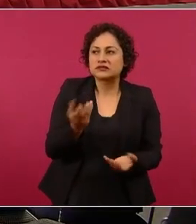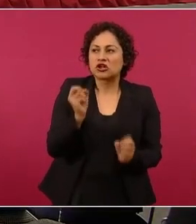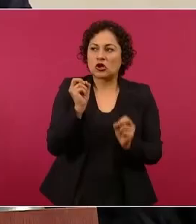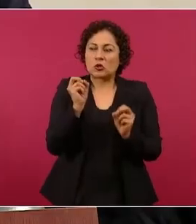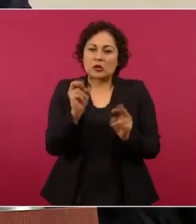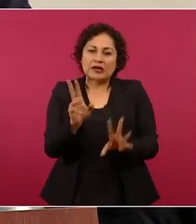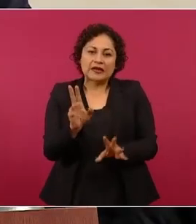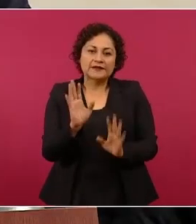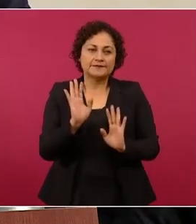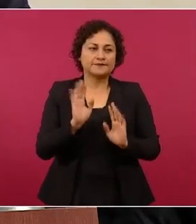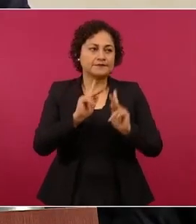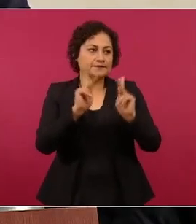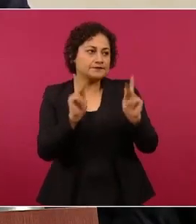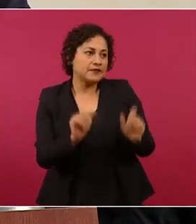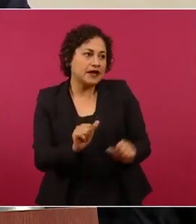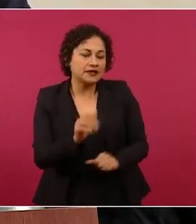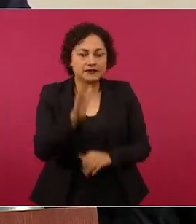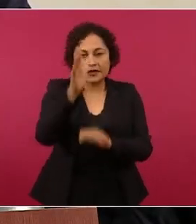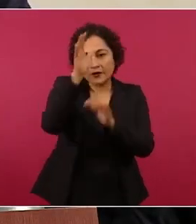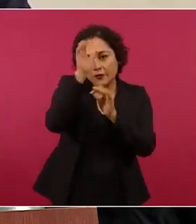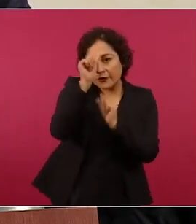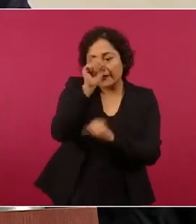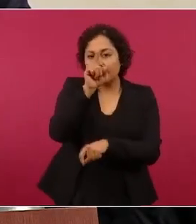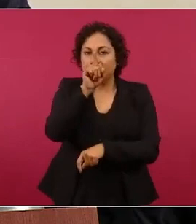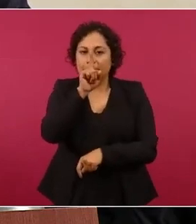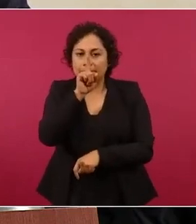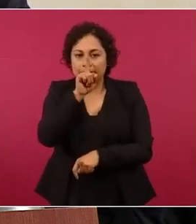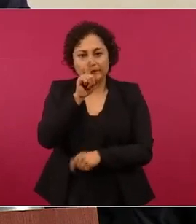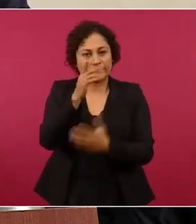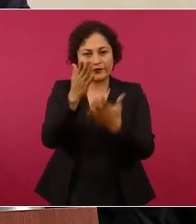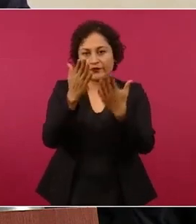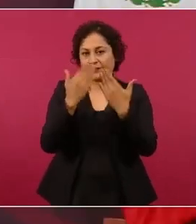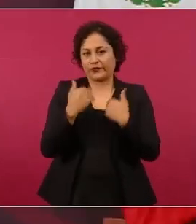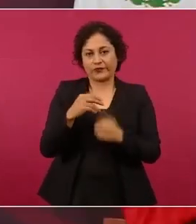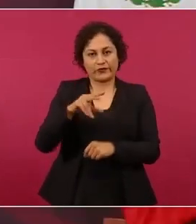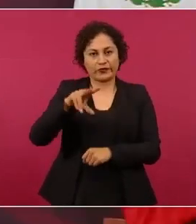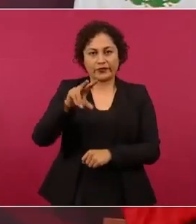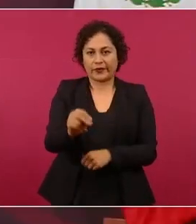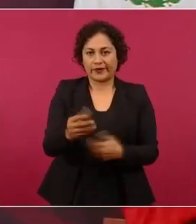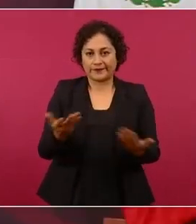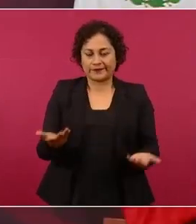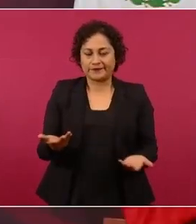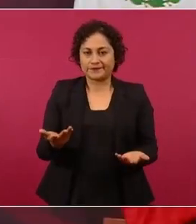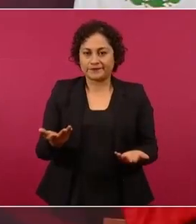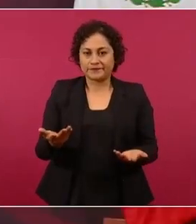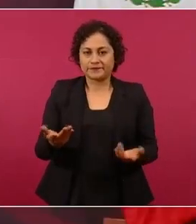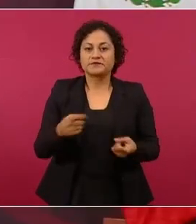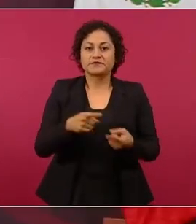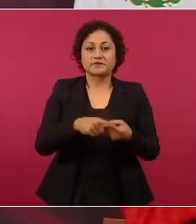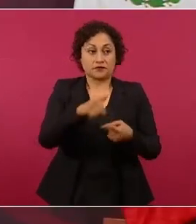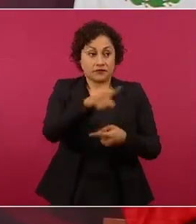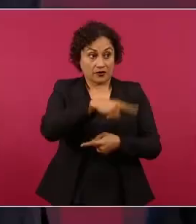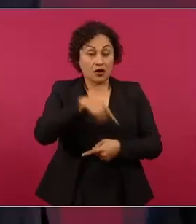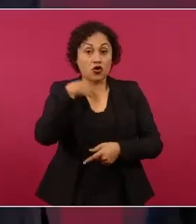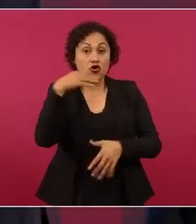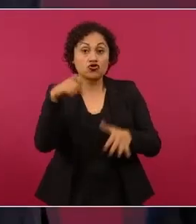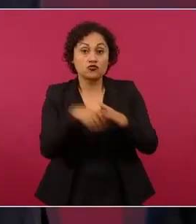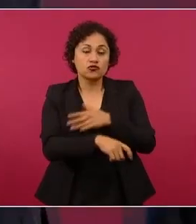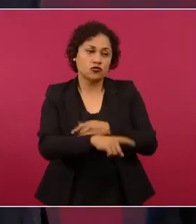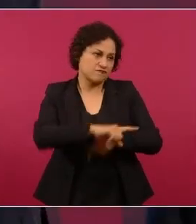En el combate a la corrupción, en el combate a la impunidad, la transformación es